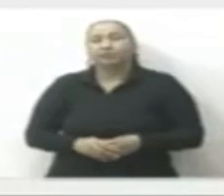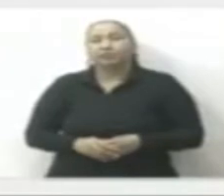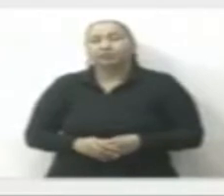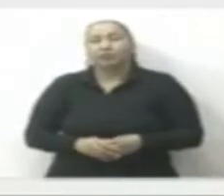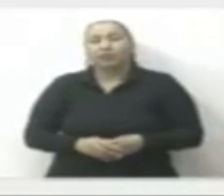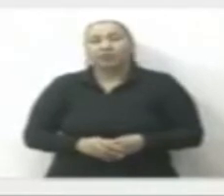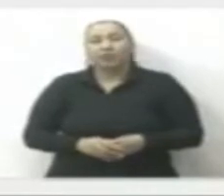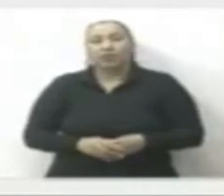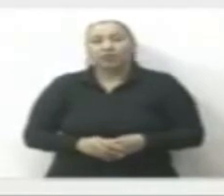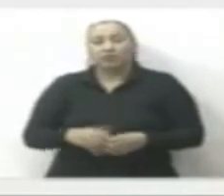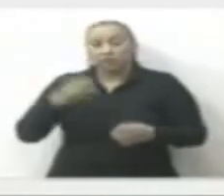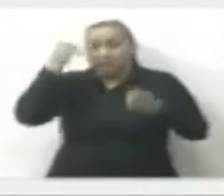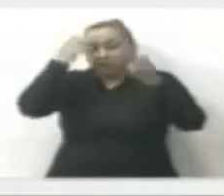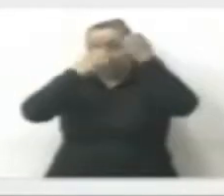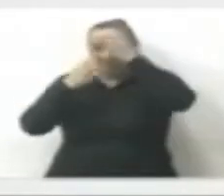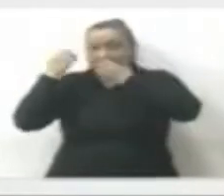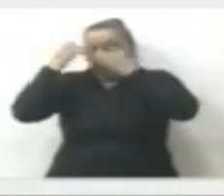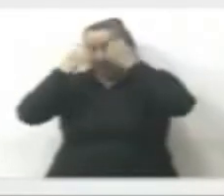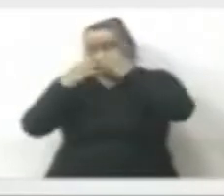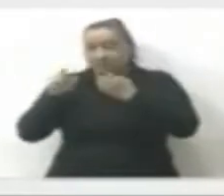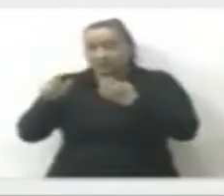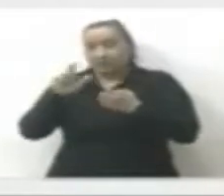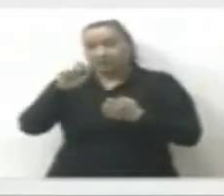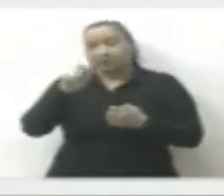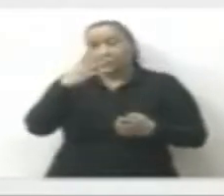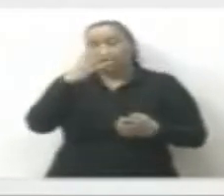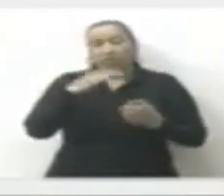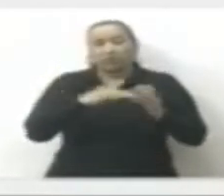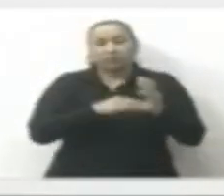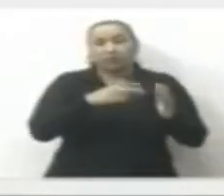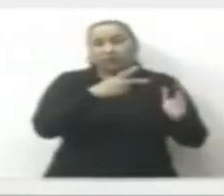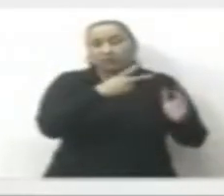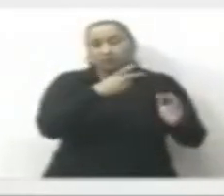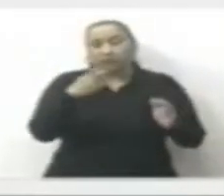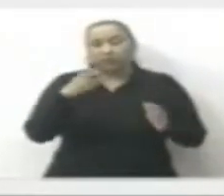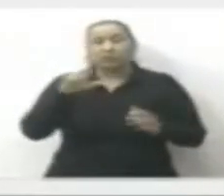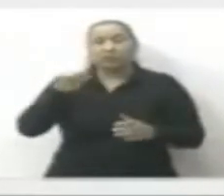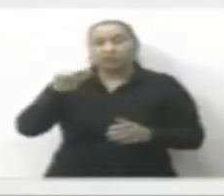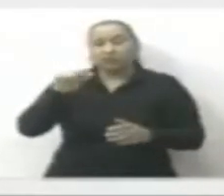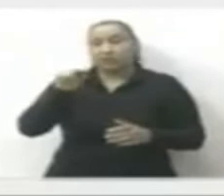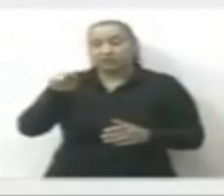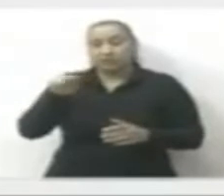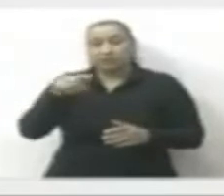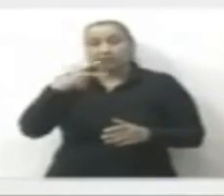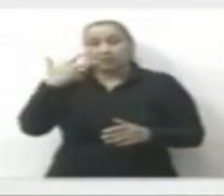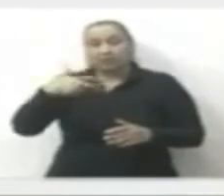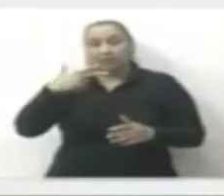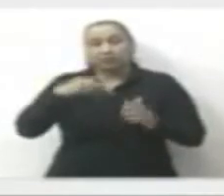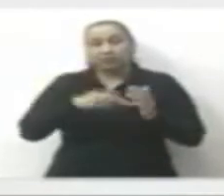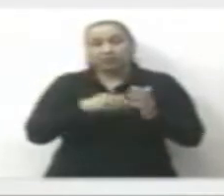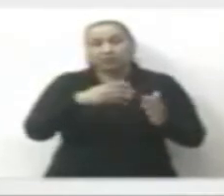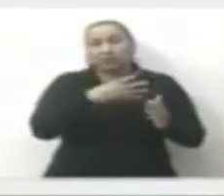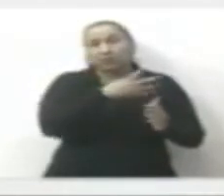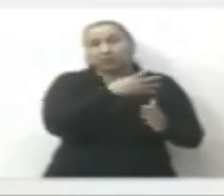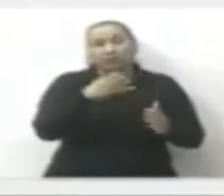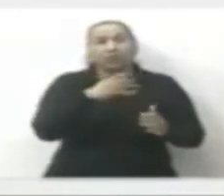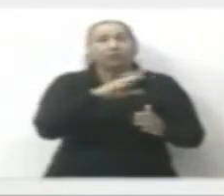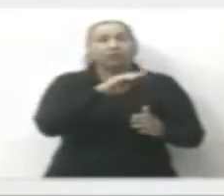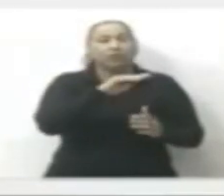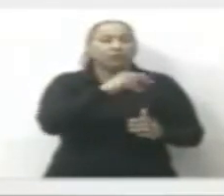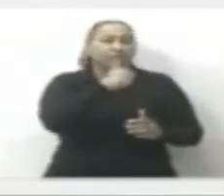Los casos estudiados a personas locales son 24,270. De ellas, 13,496